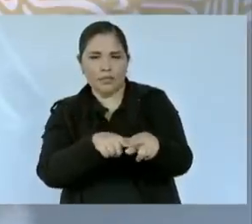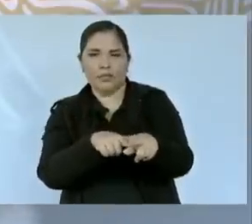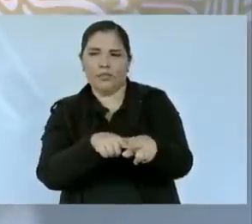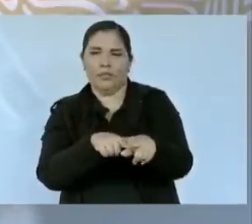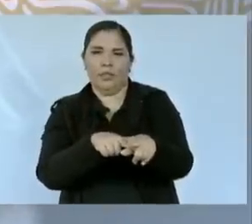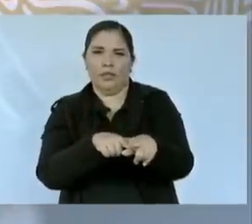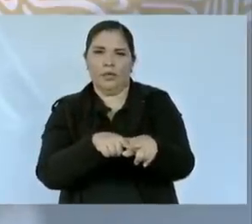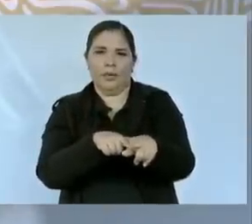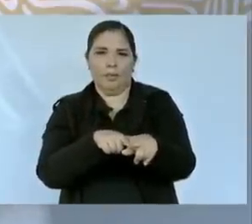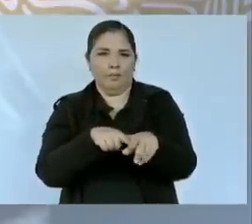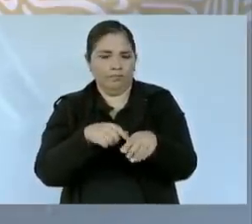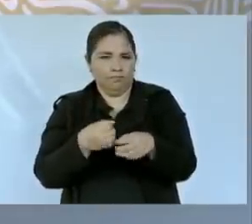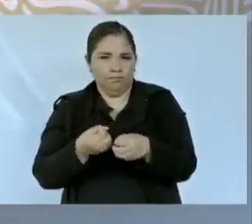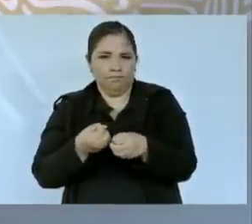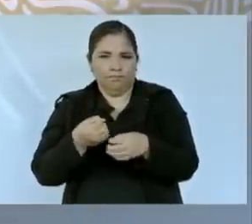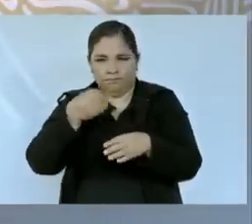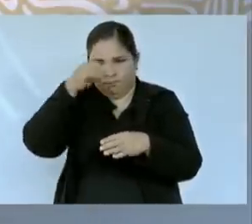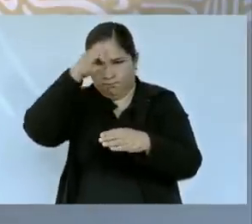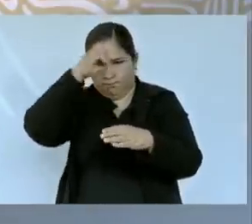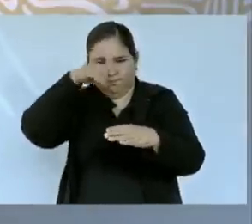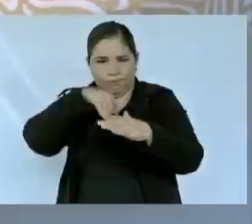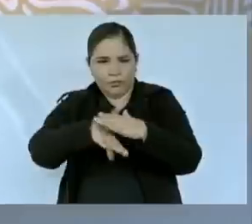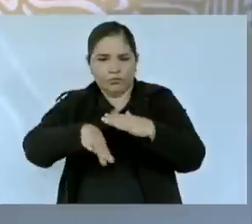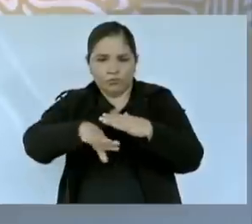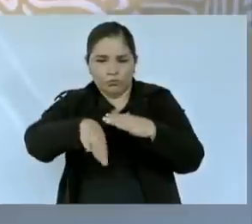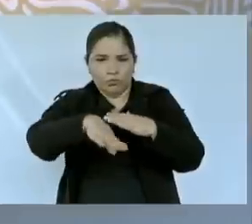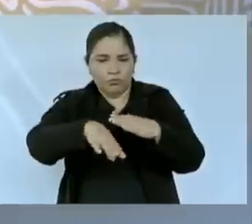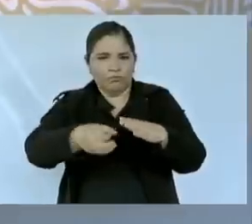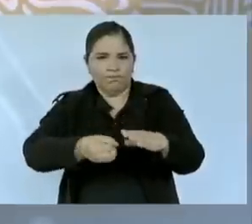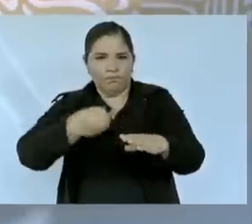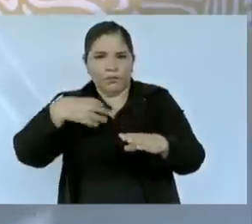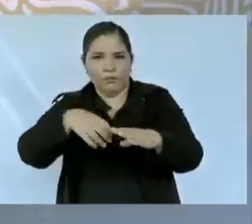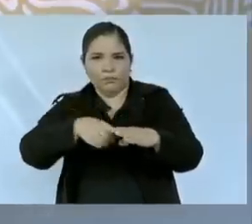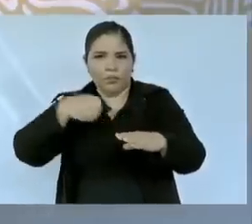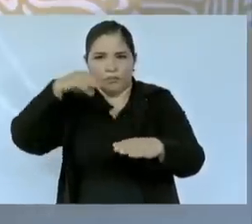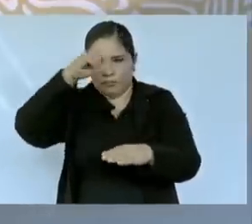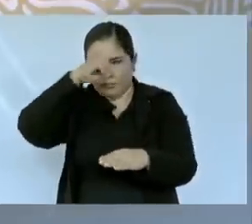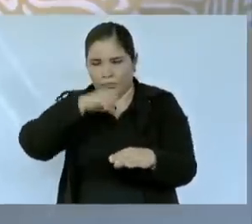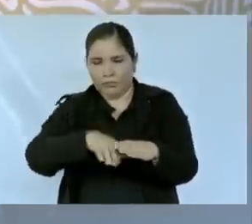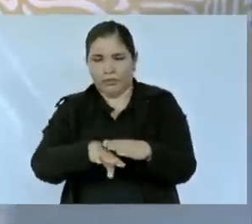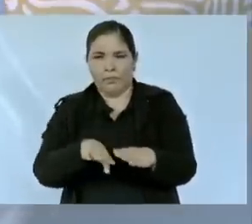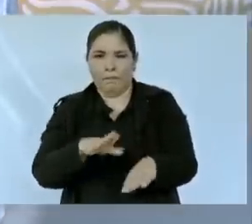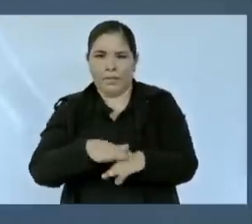produciendo mineral Tayoltita.